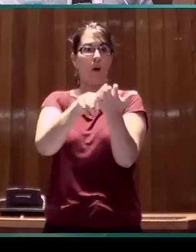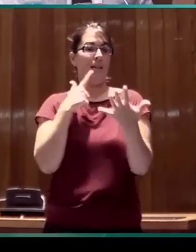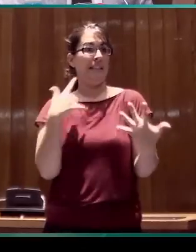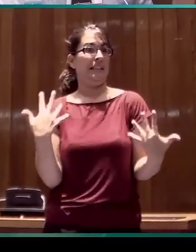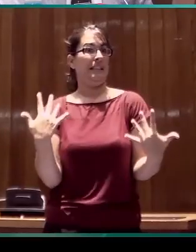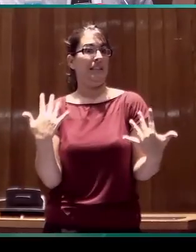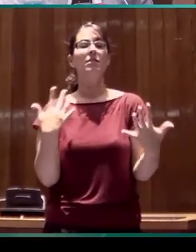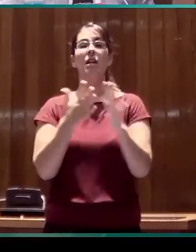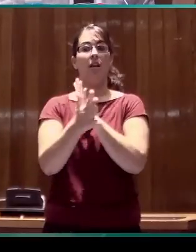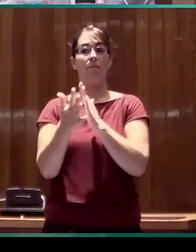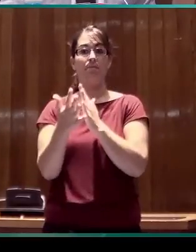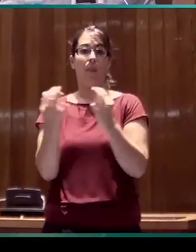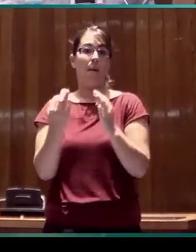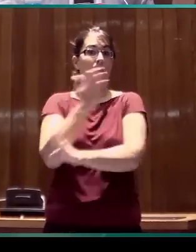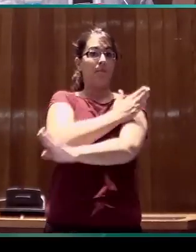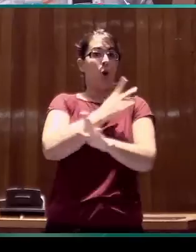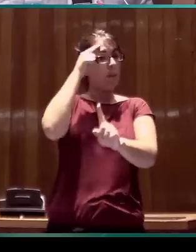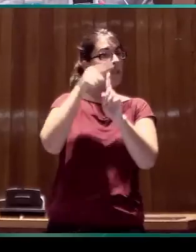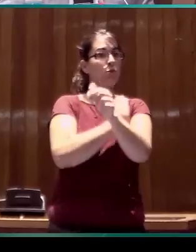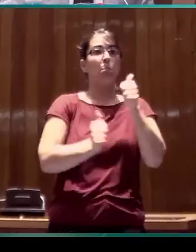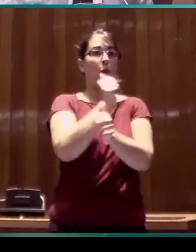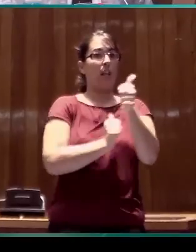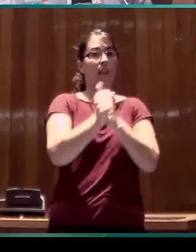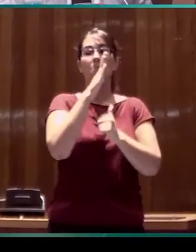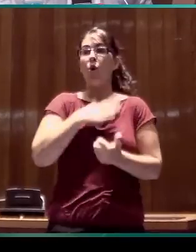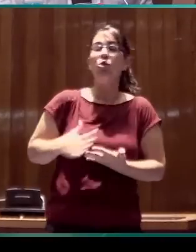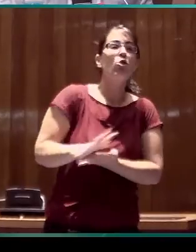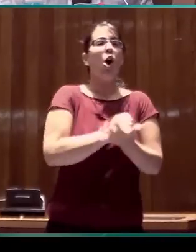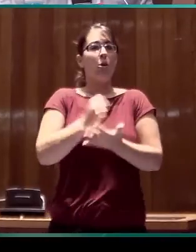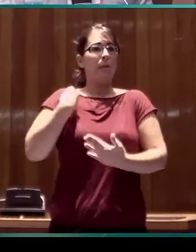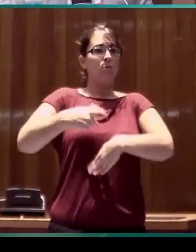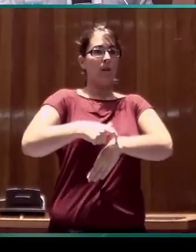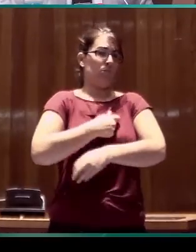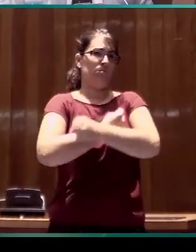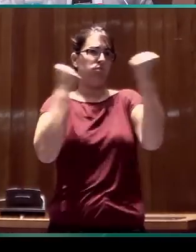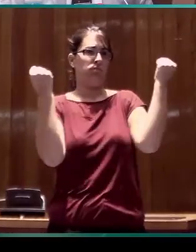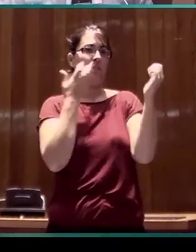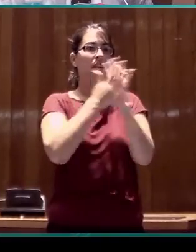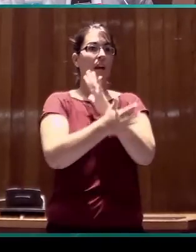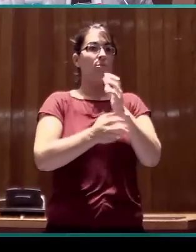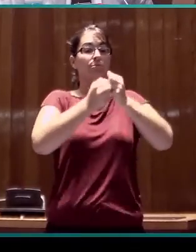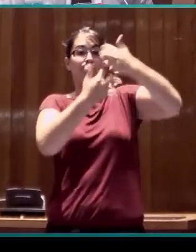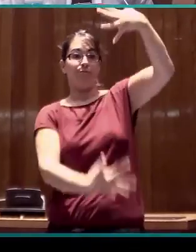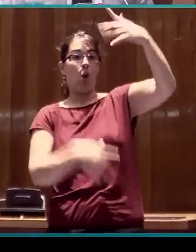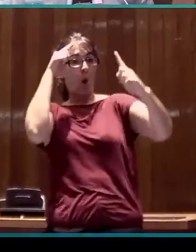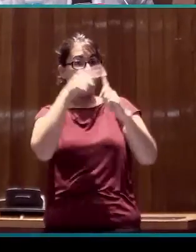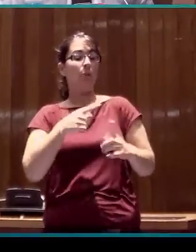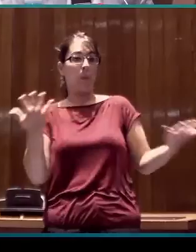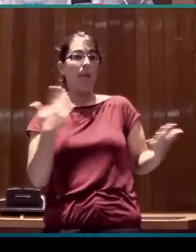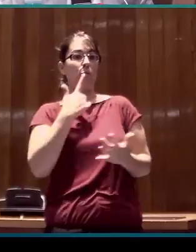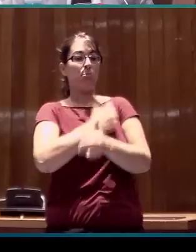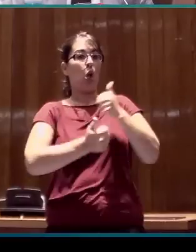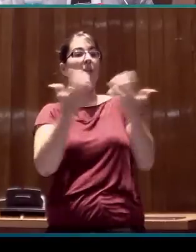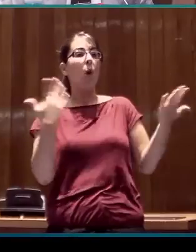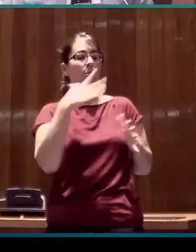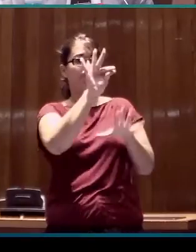porque no podemos hacerlo todo al mismo tiempo. Y una manera de hacerlo es priorizando